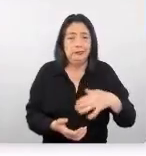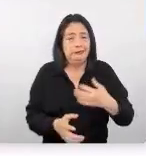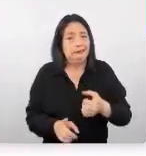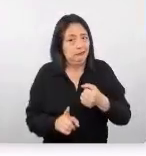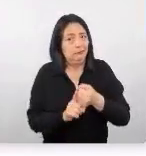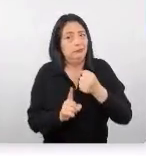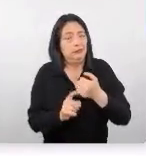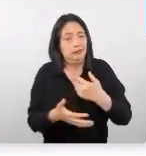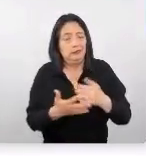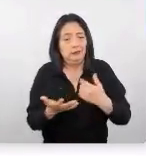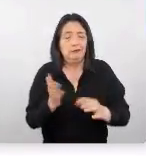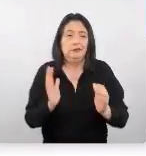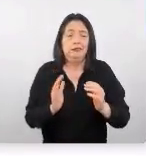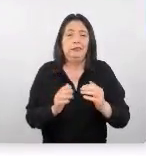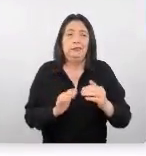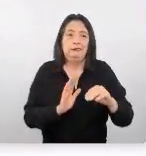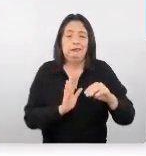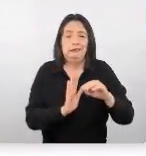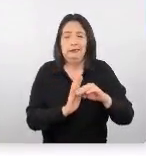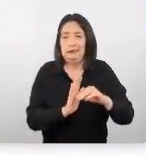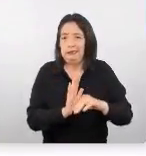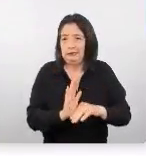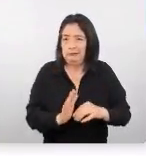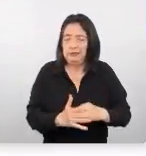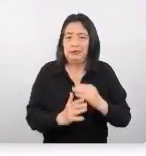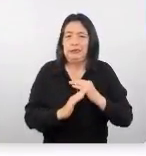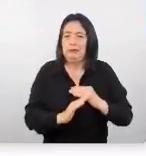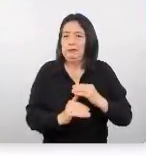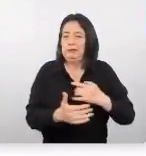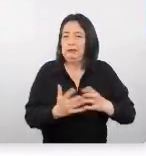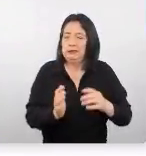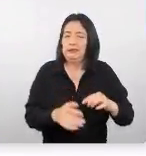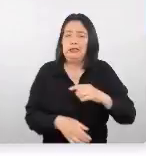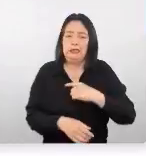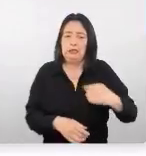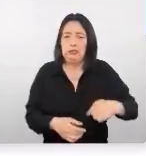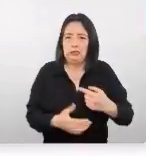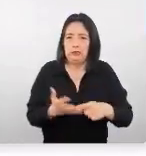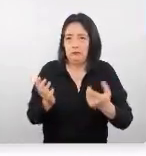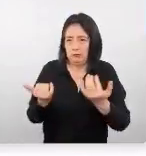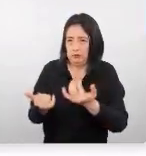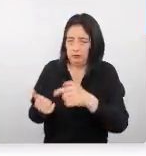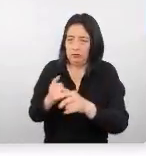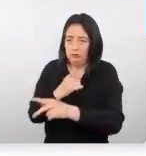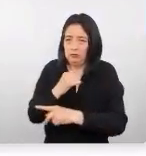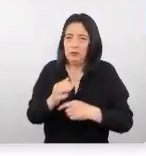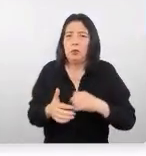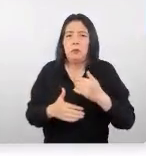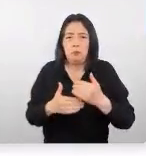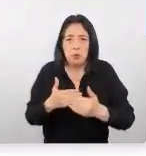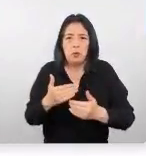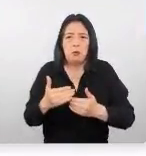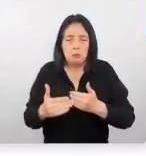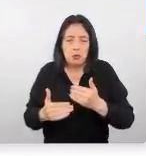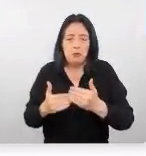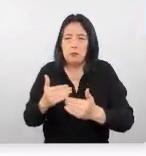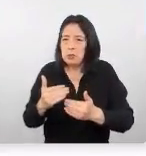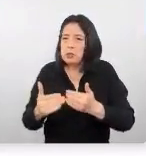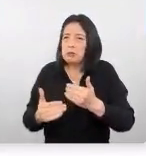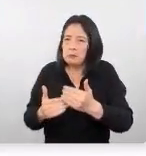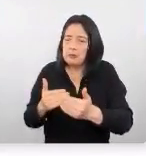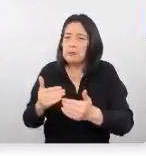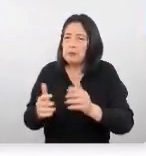además de las restricciones de China, por las restricciones que hemos tenido en nuestro país, que mientras que poco a poco vayan a ir